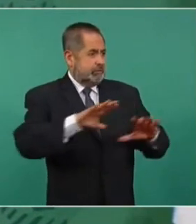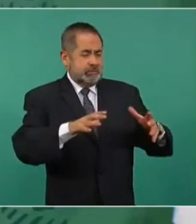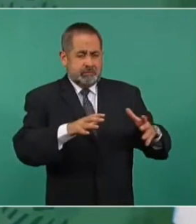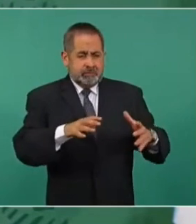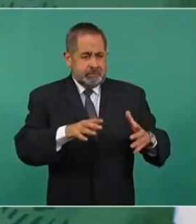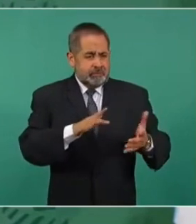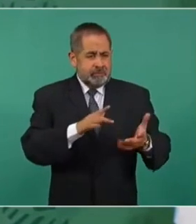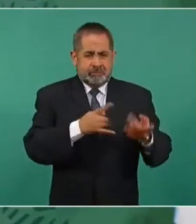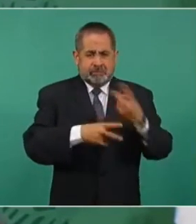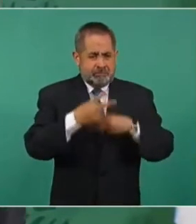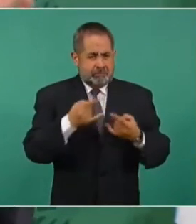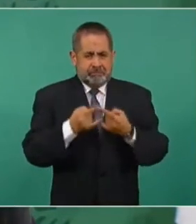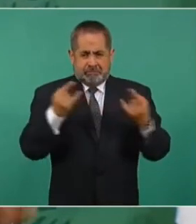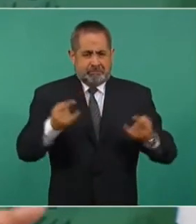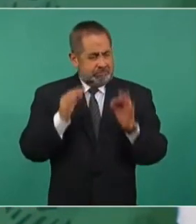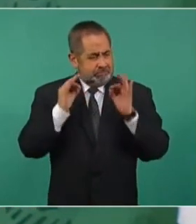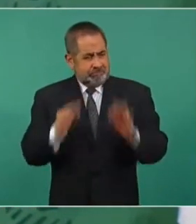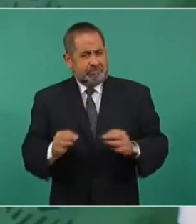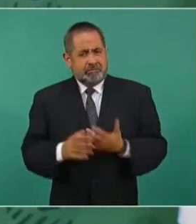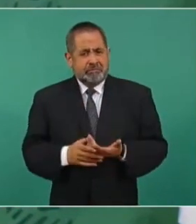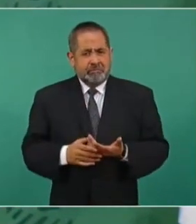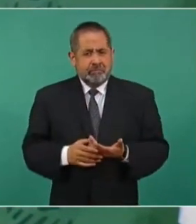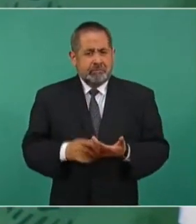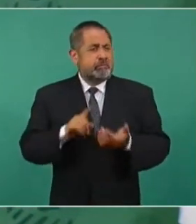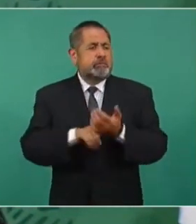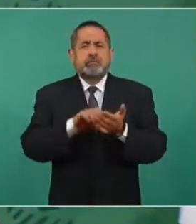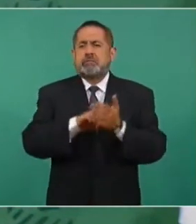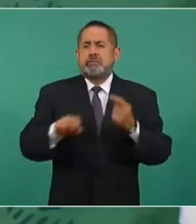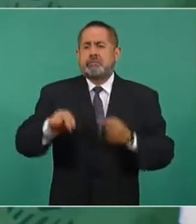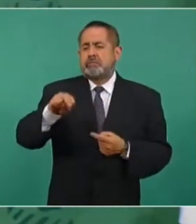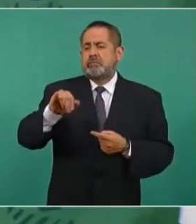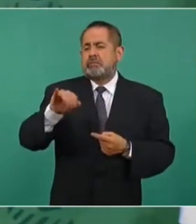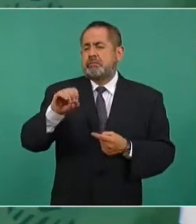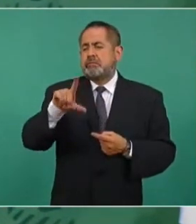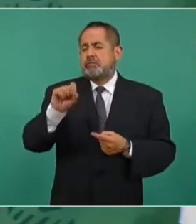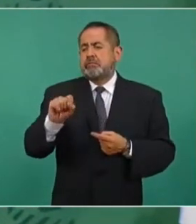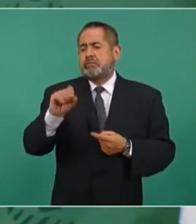sin Nicolás Bravo? Bueno,